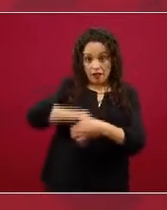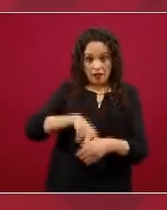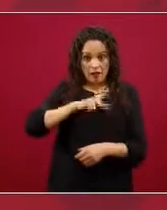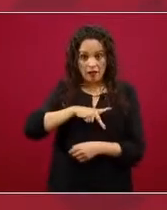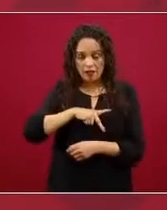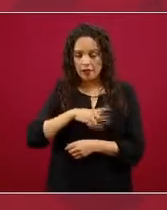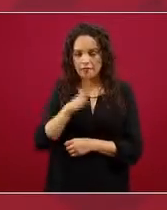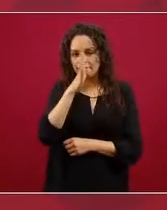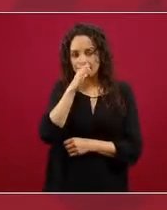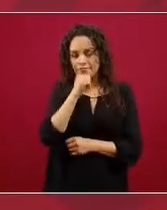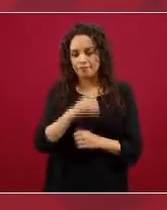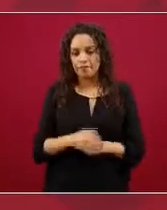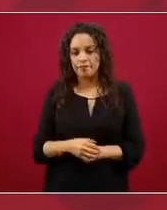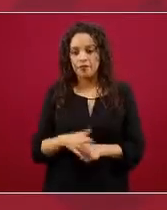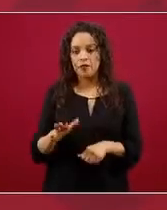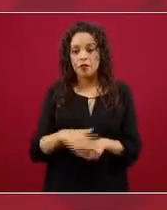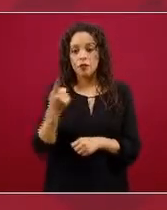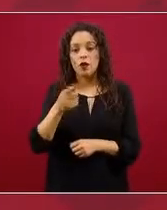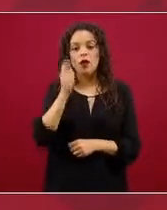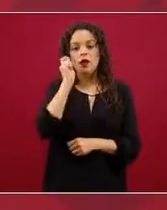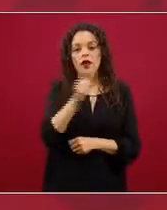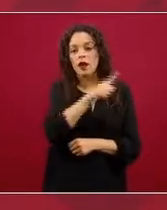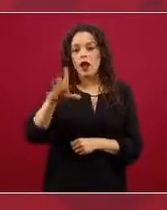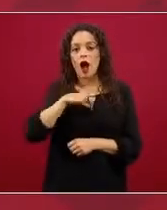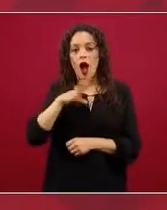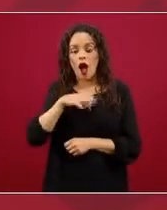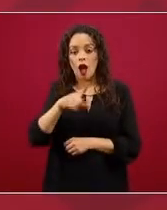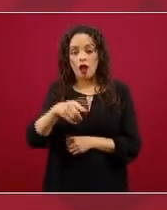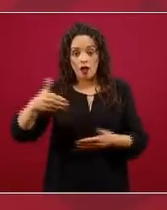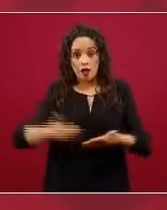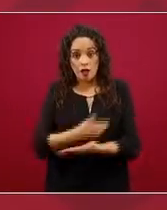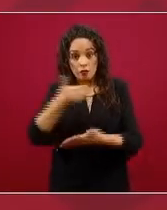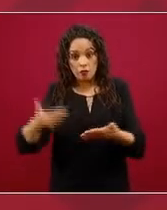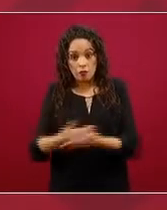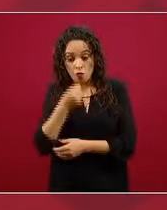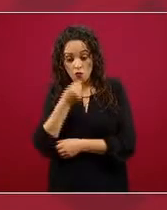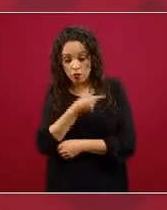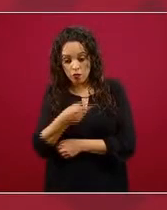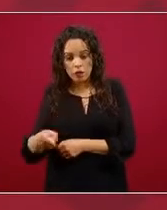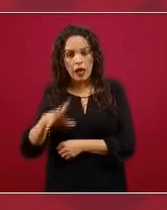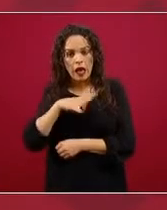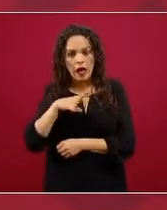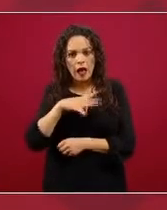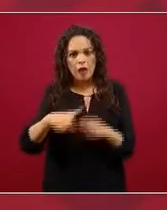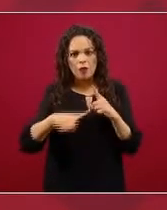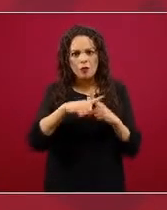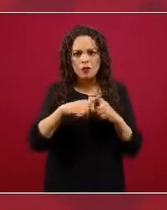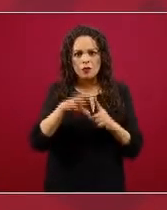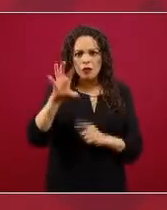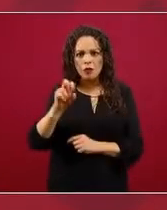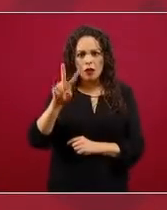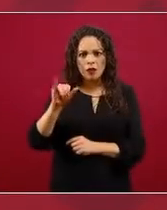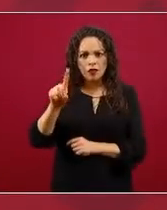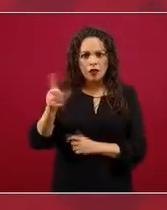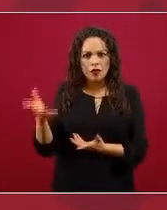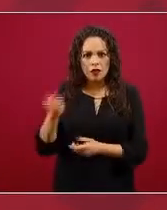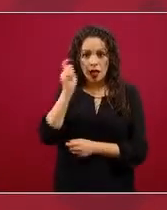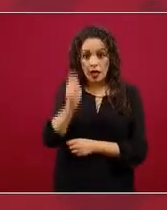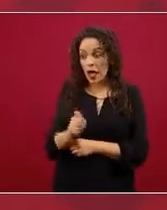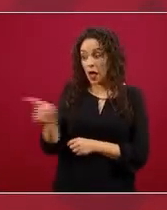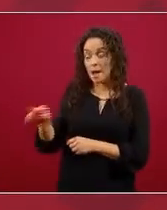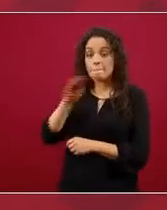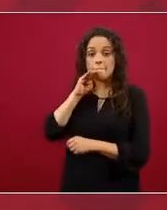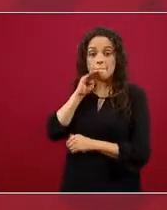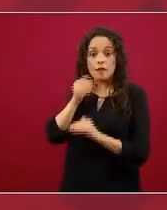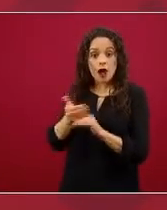recién nacidos que resulten positivos a COVID, teniendo como antecedente a la mamá